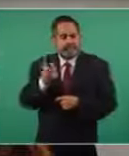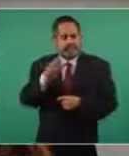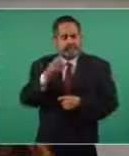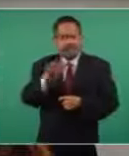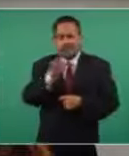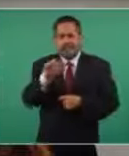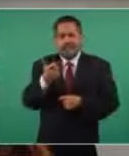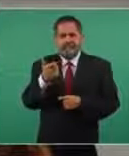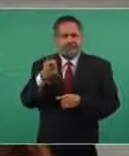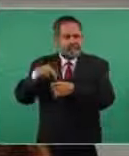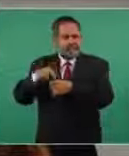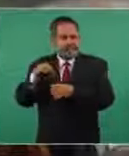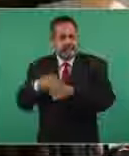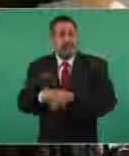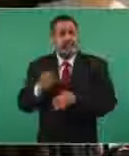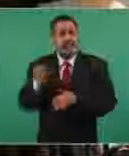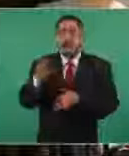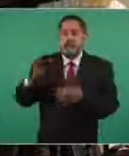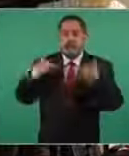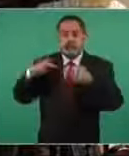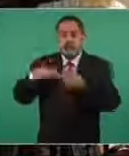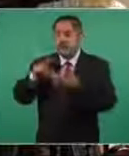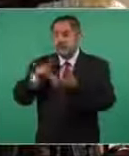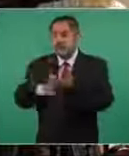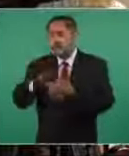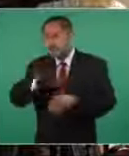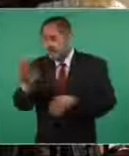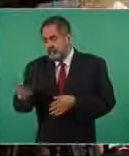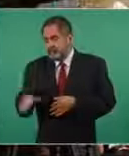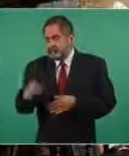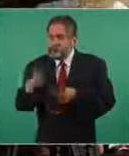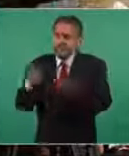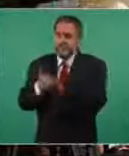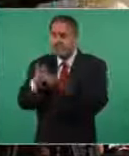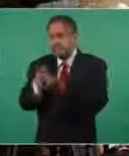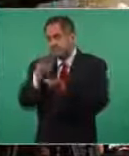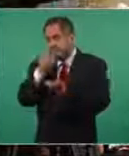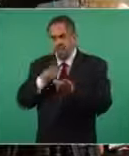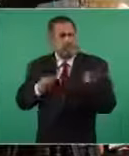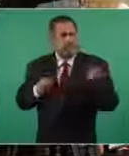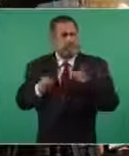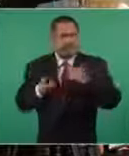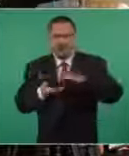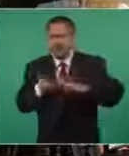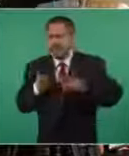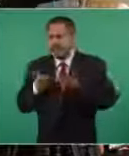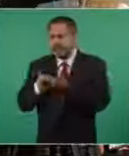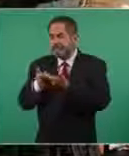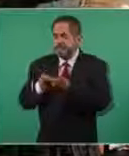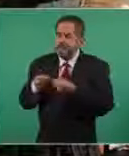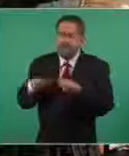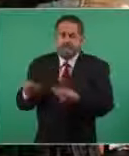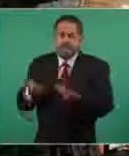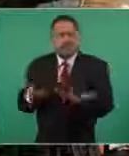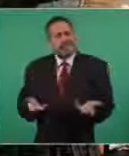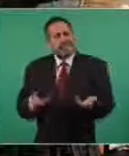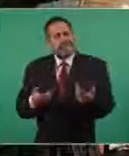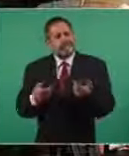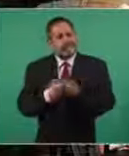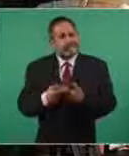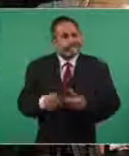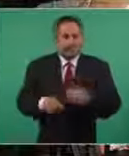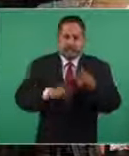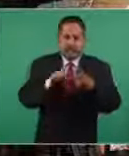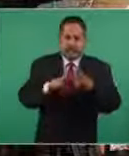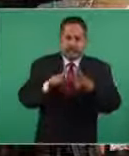Hay varios maestros que han fallecido y entre ellos se han cooperado del mismo dinero que les han descontado. Ese es uno. El